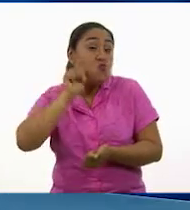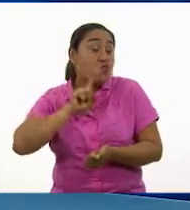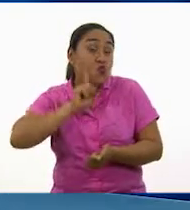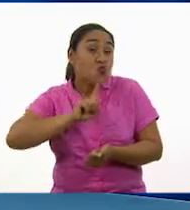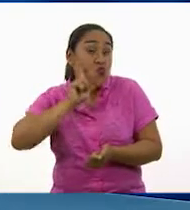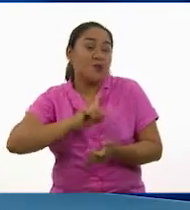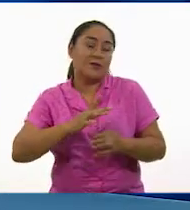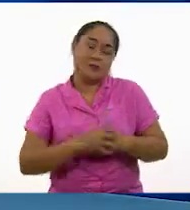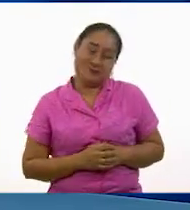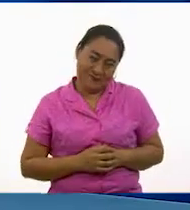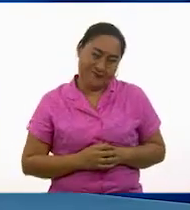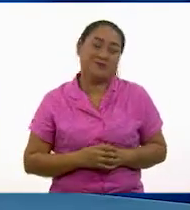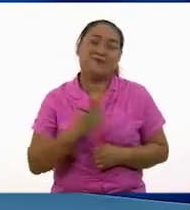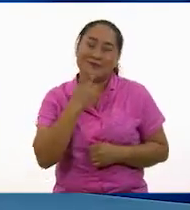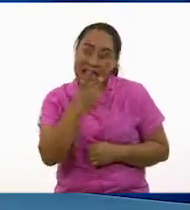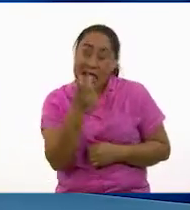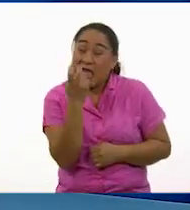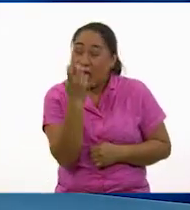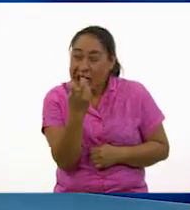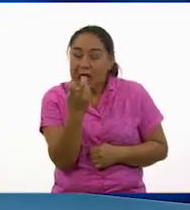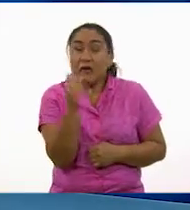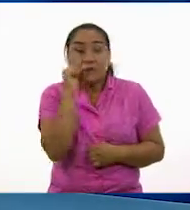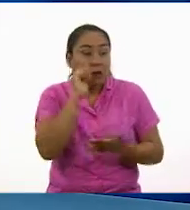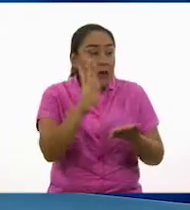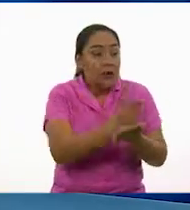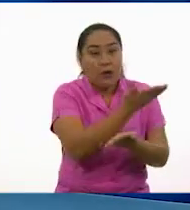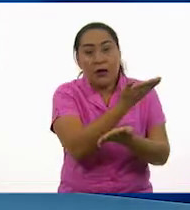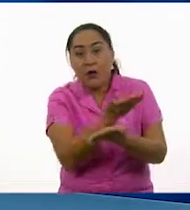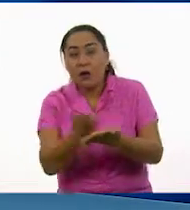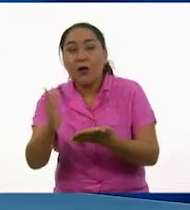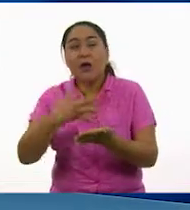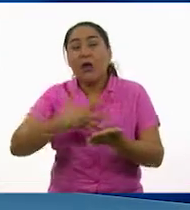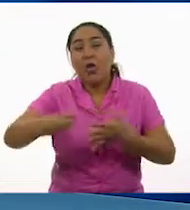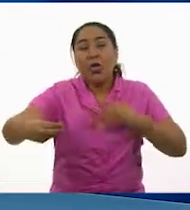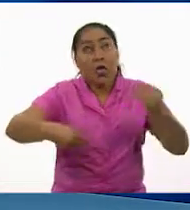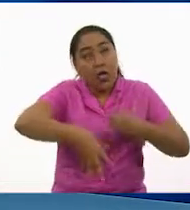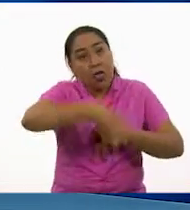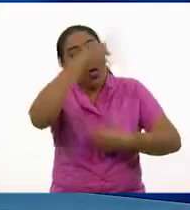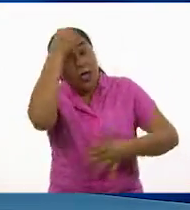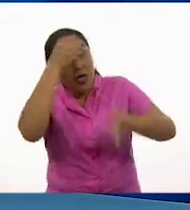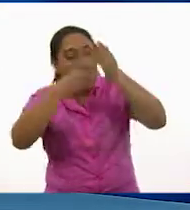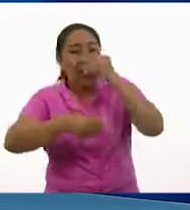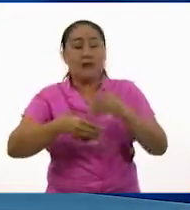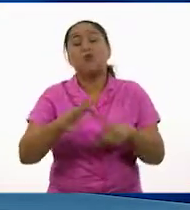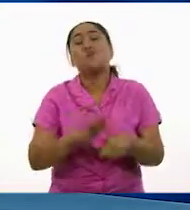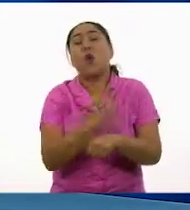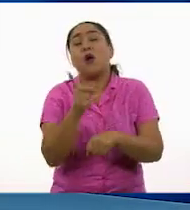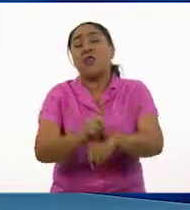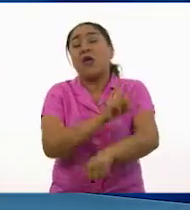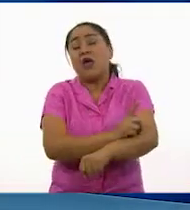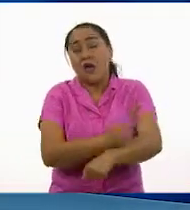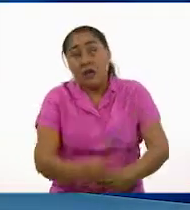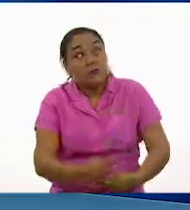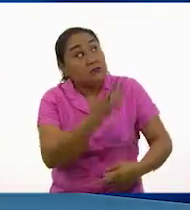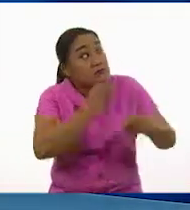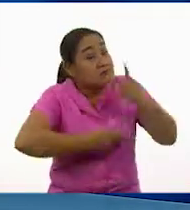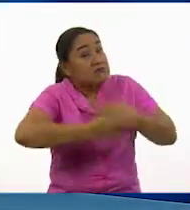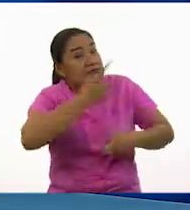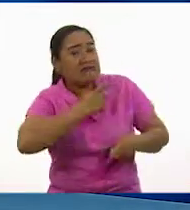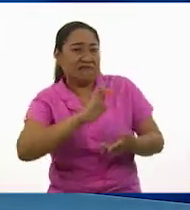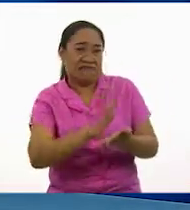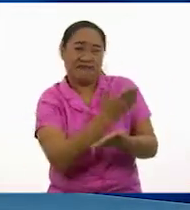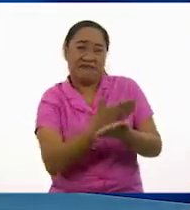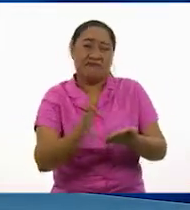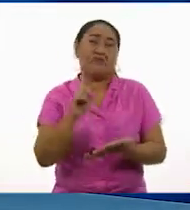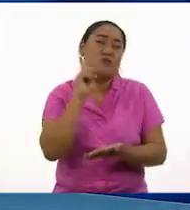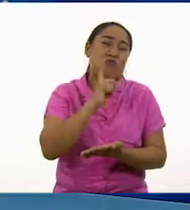estereotipos de género son los que más fácil se pasan, ya que desde pequeños nos lo dicen. Seguro tú